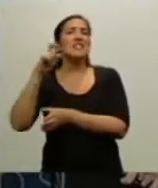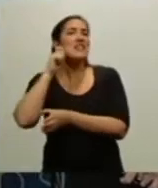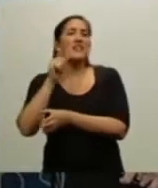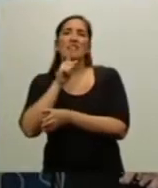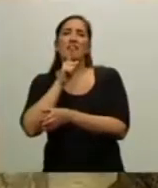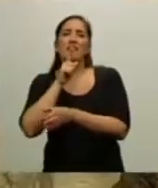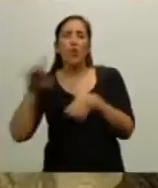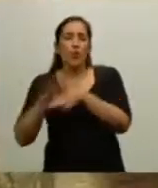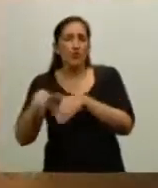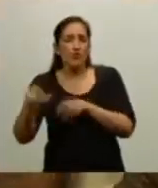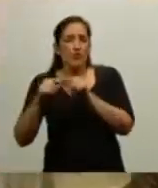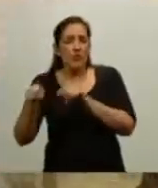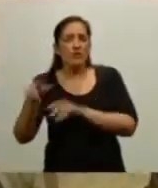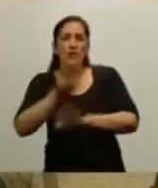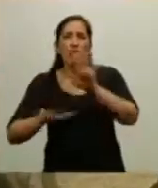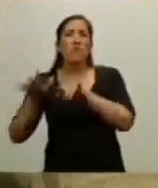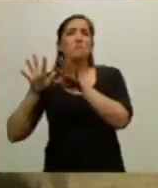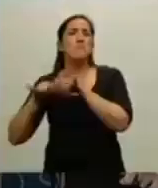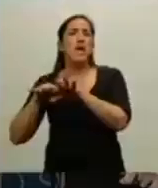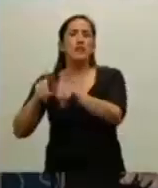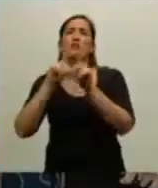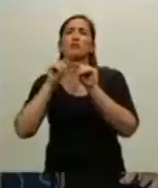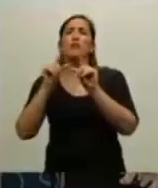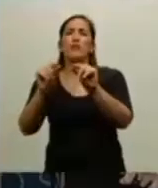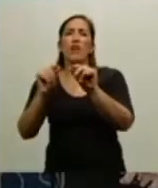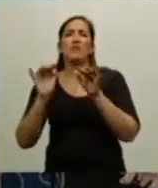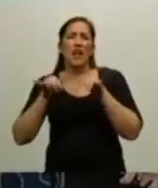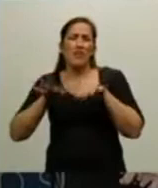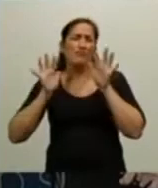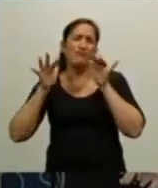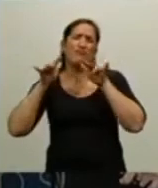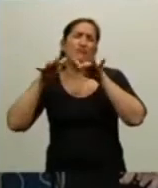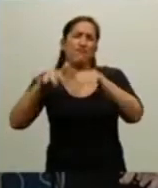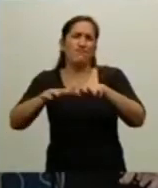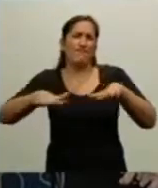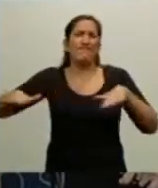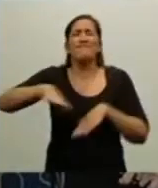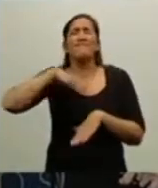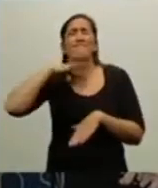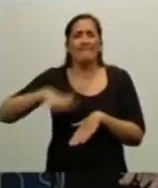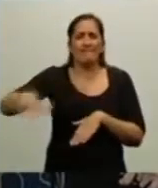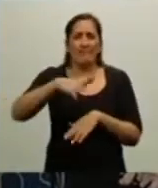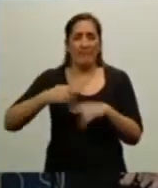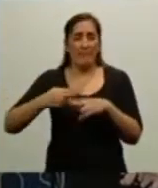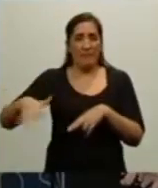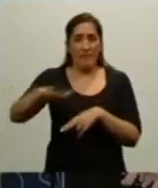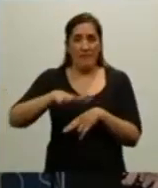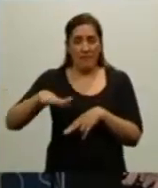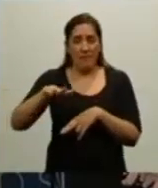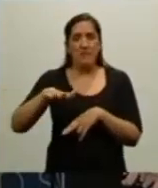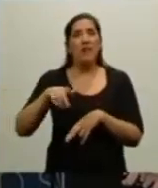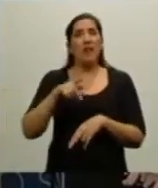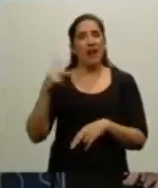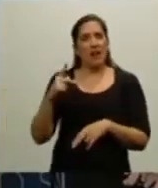organizado una marcha de protesta para llegar a la plaza. Y él fue, junto a otros